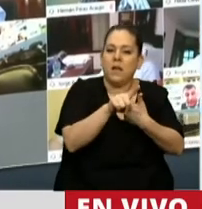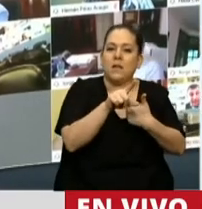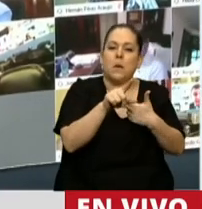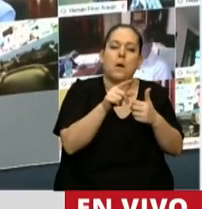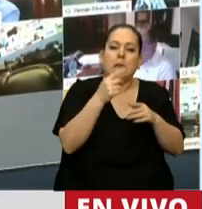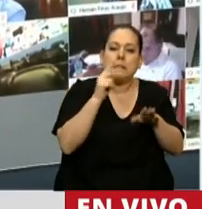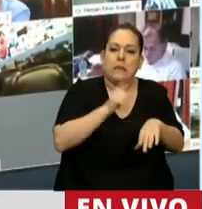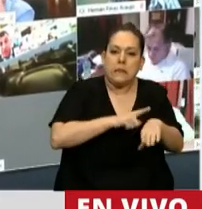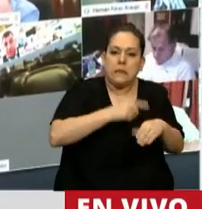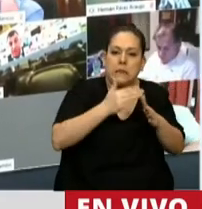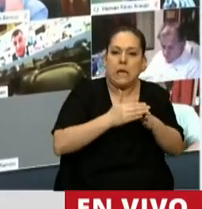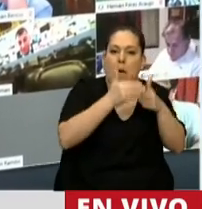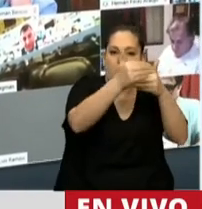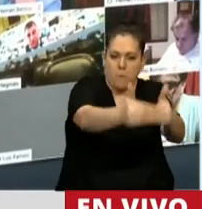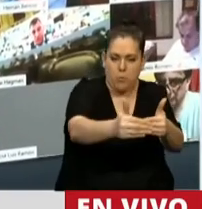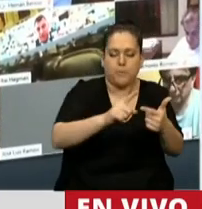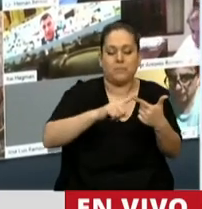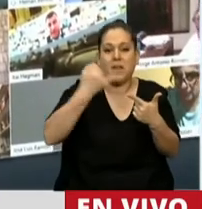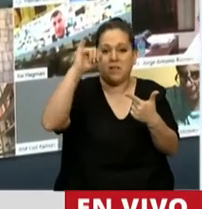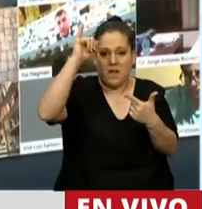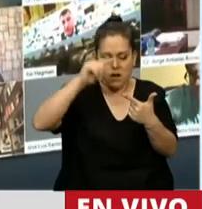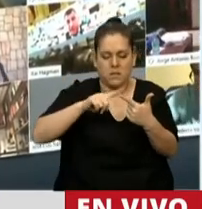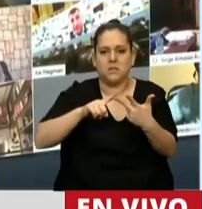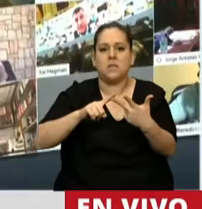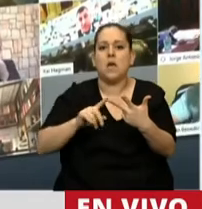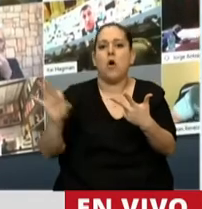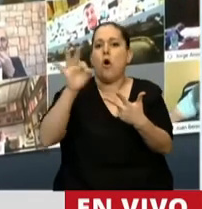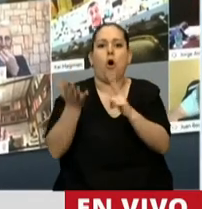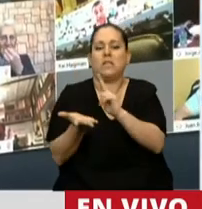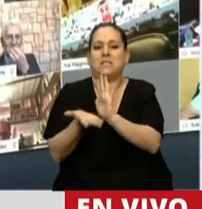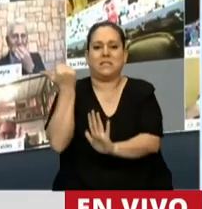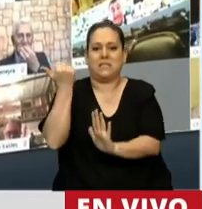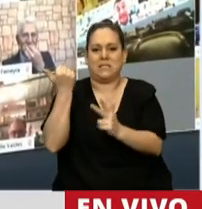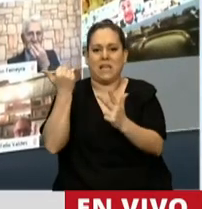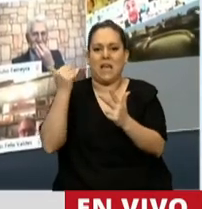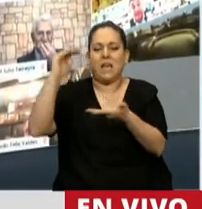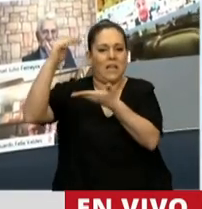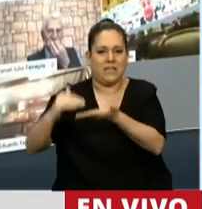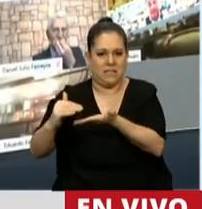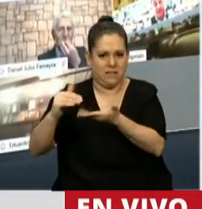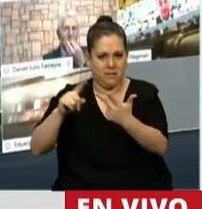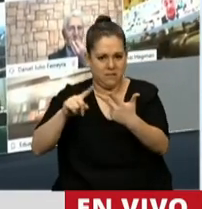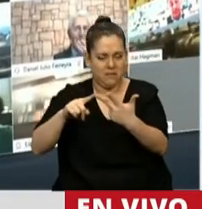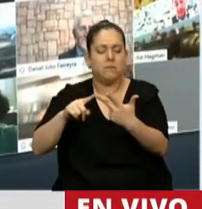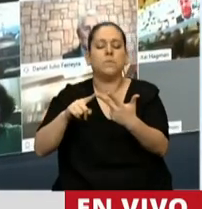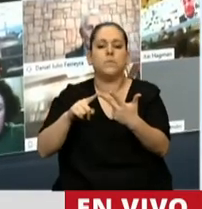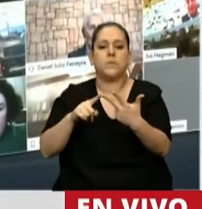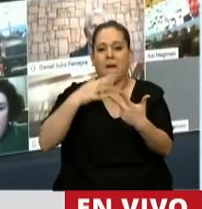del plazo, al tema de los intereses o al tema de las quitas en definitiva. Y la verdad que en el día de hoy